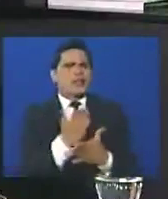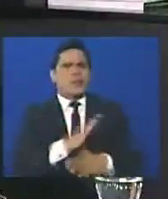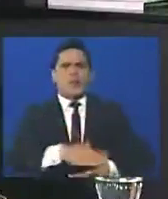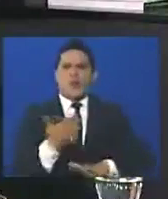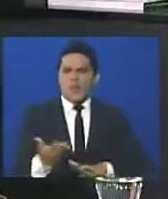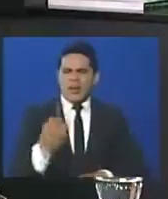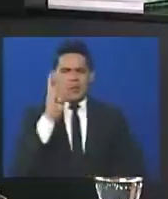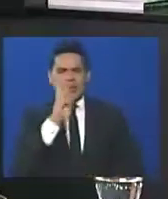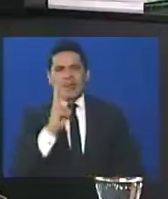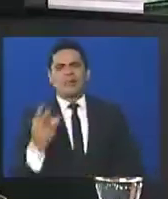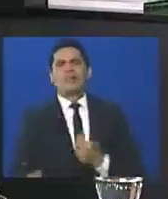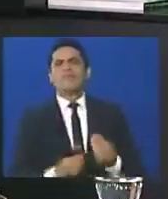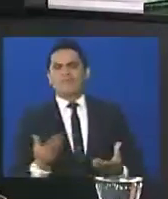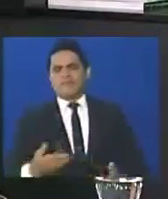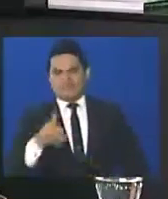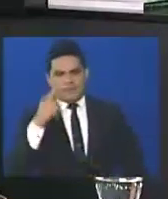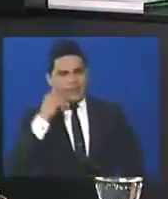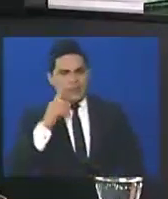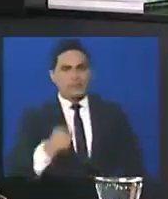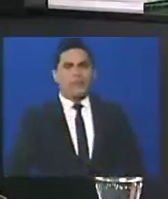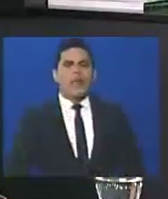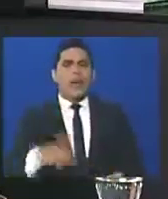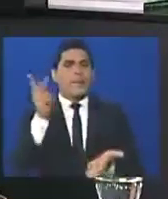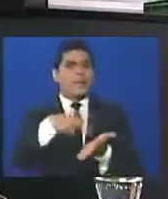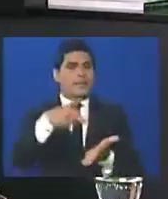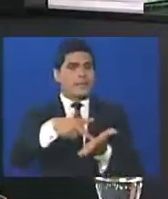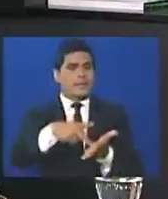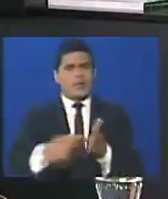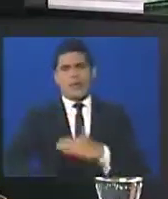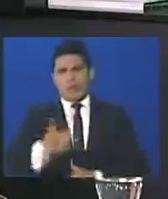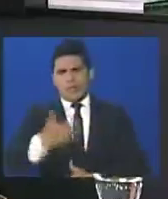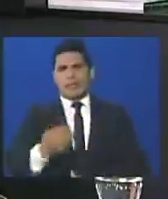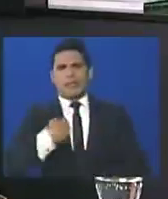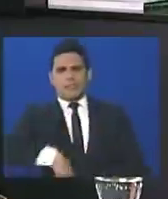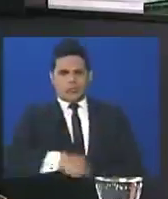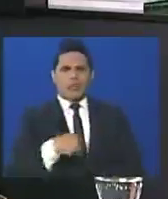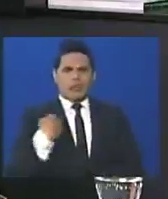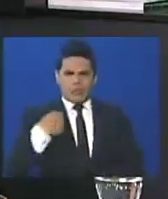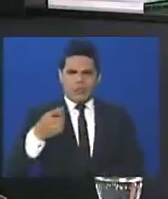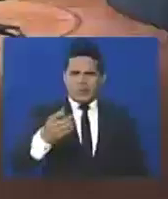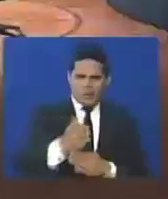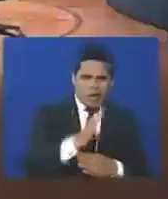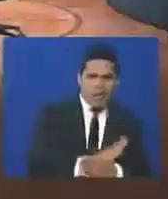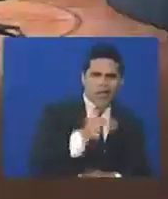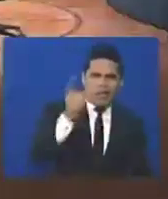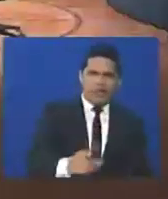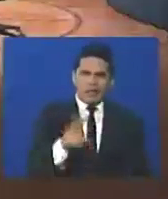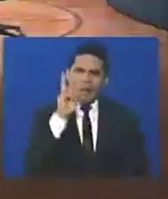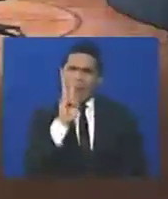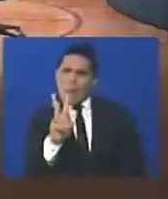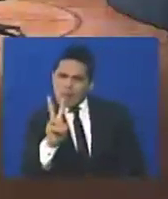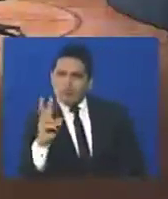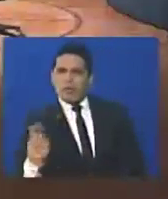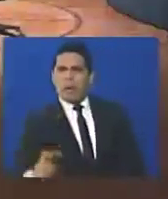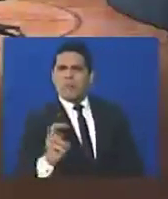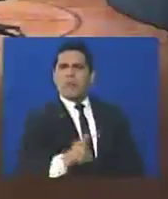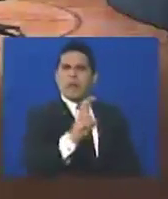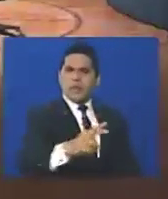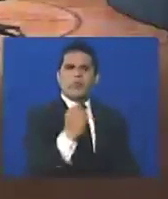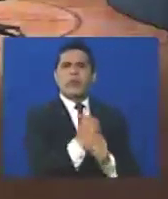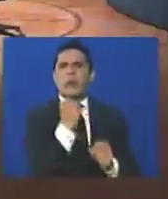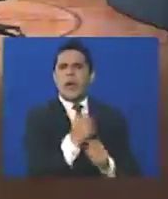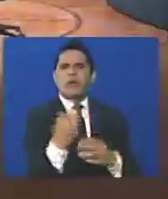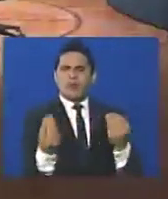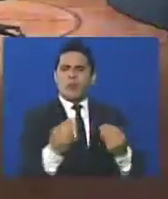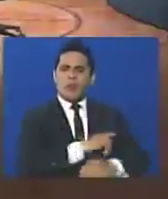de la interpretación, pero también de la participación. Nosotros te hemos visto y te seguimos, estás en todo el país caminando, sigues trabajando